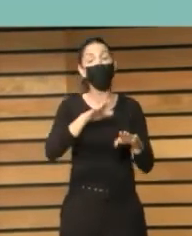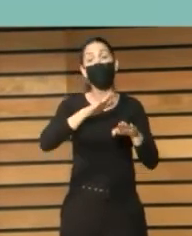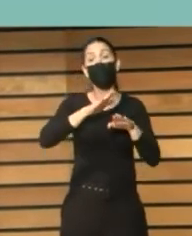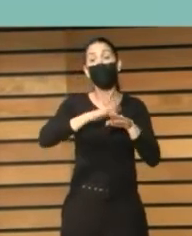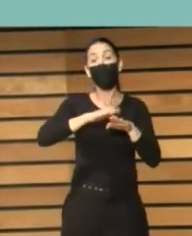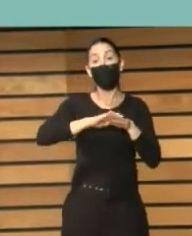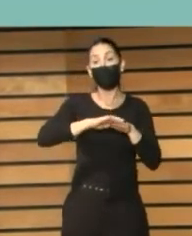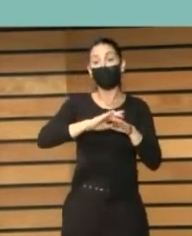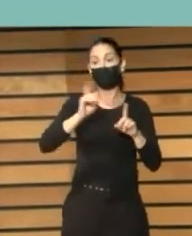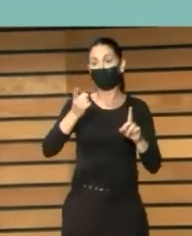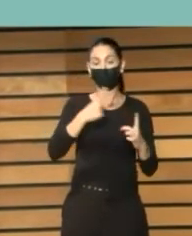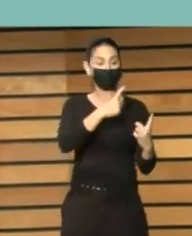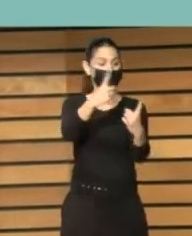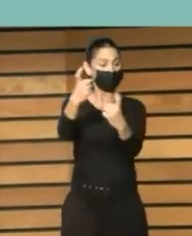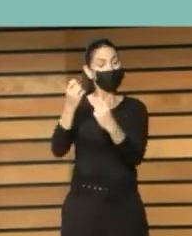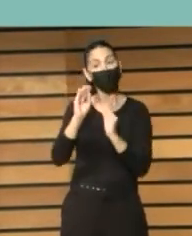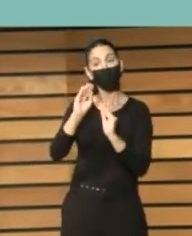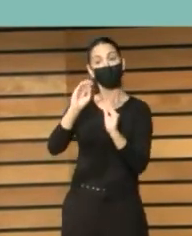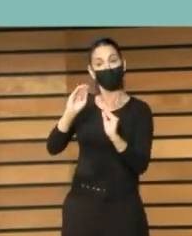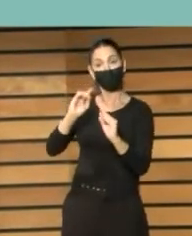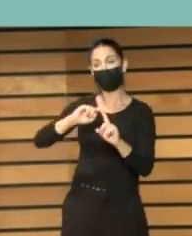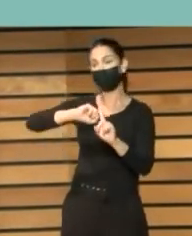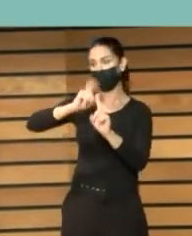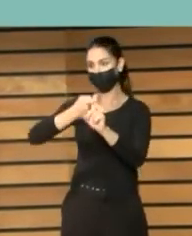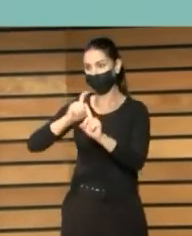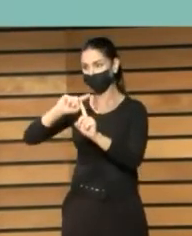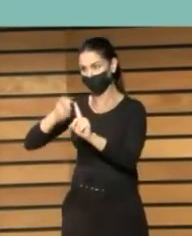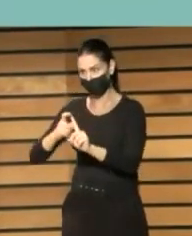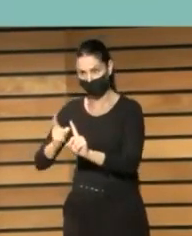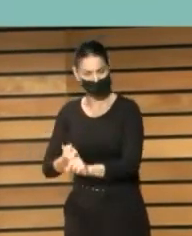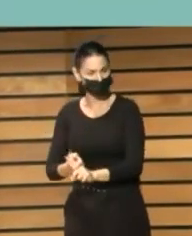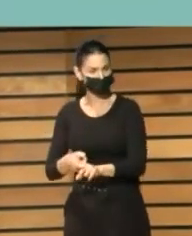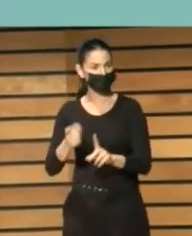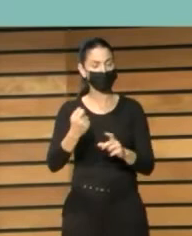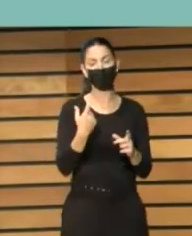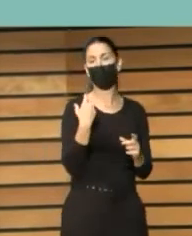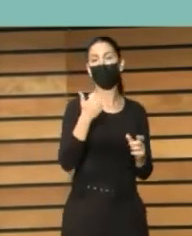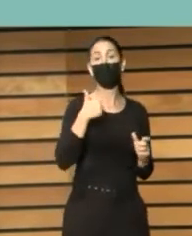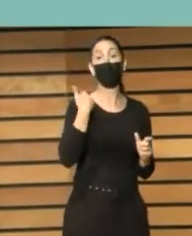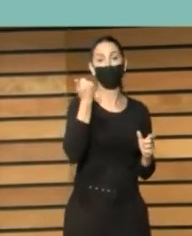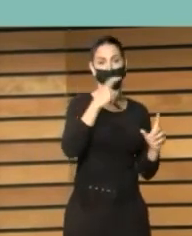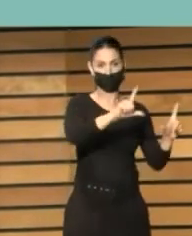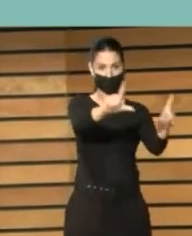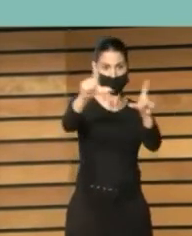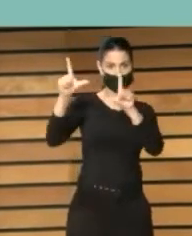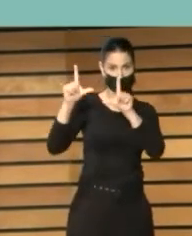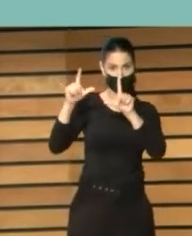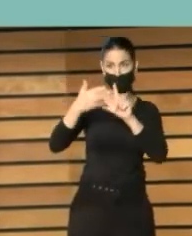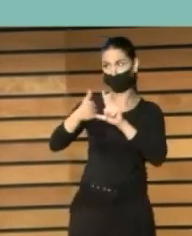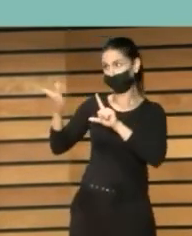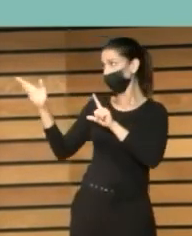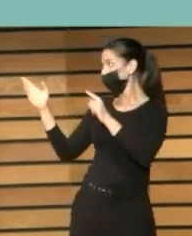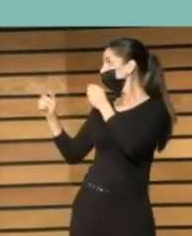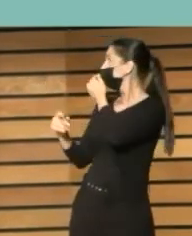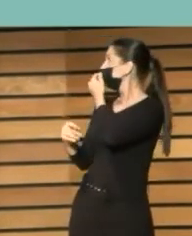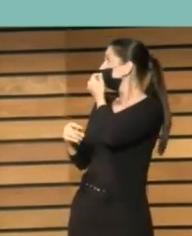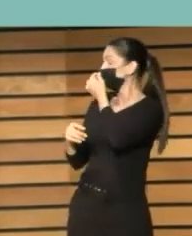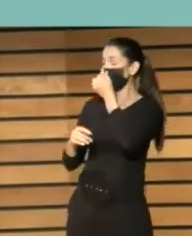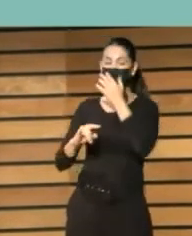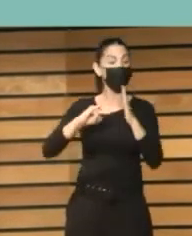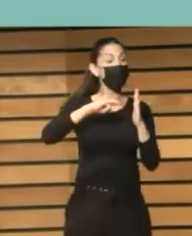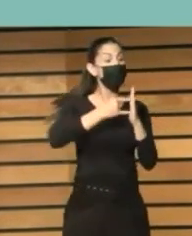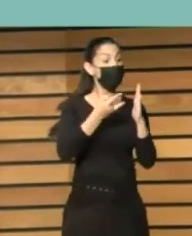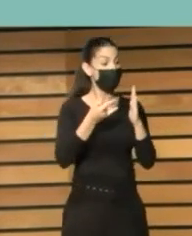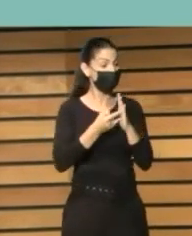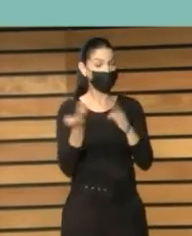a aprovechar la imagen esta que están viendo ustedes en pantalla para decirles que bueno cuando presentamos este proyecto y con